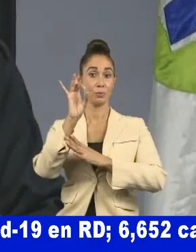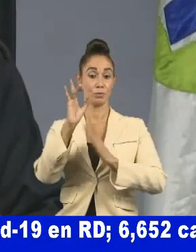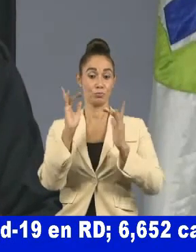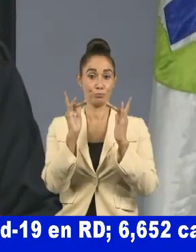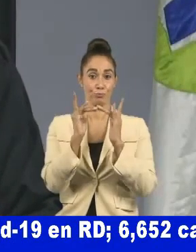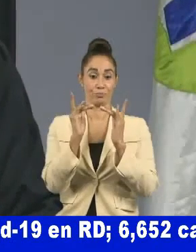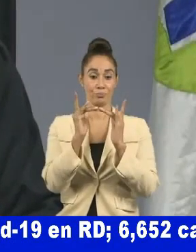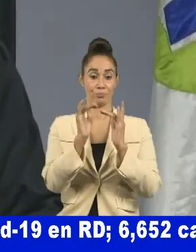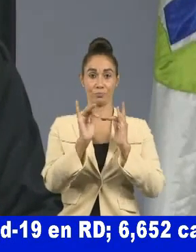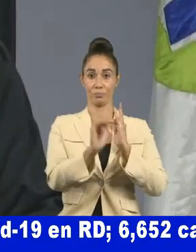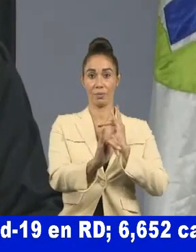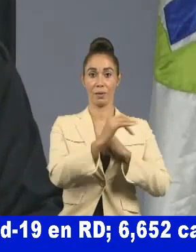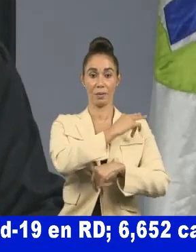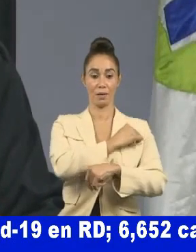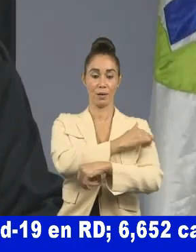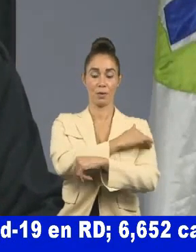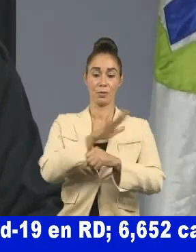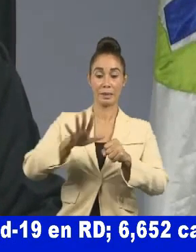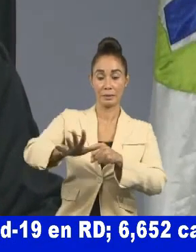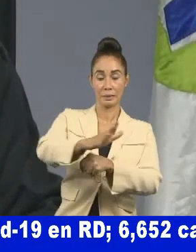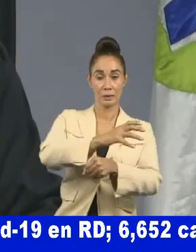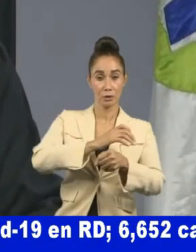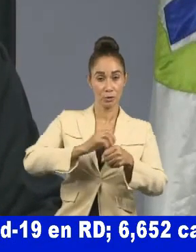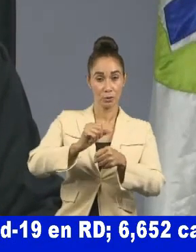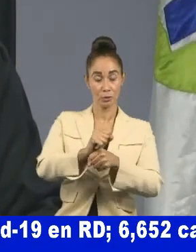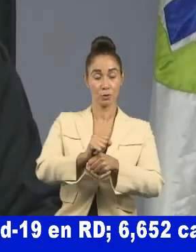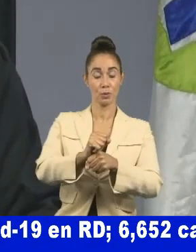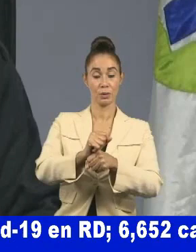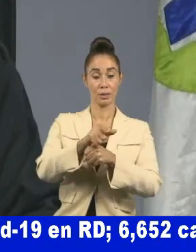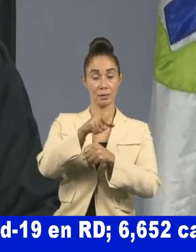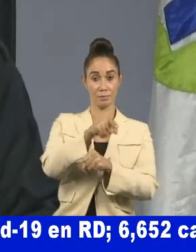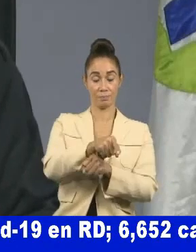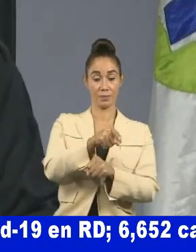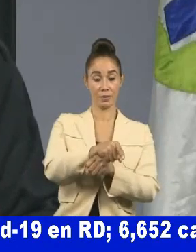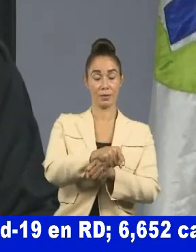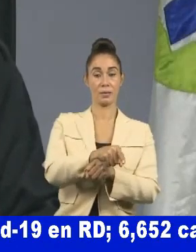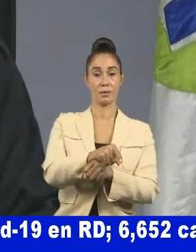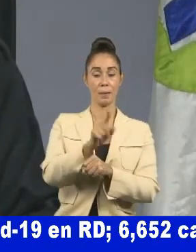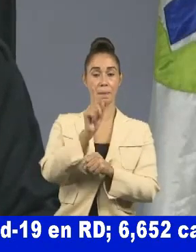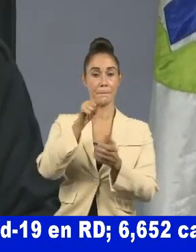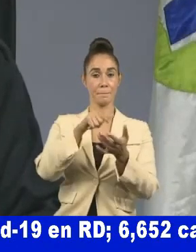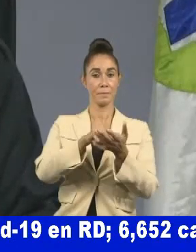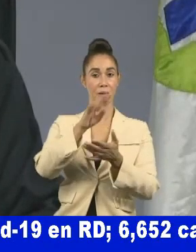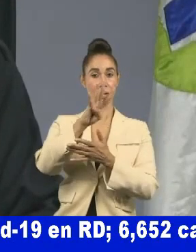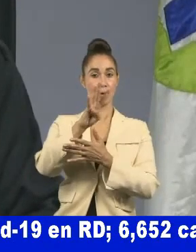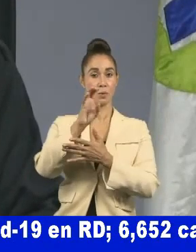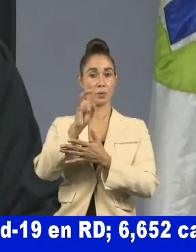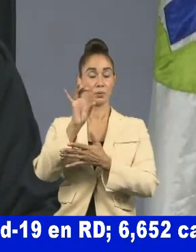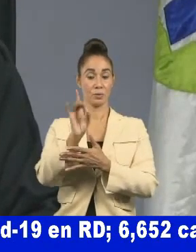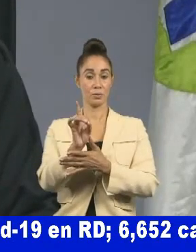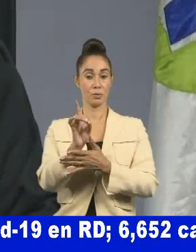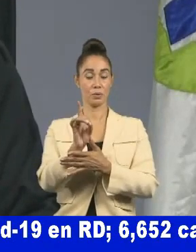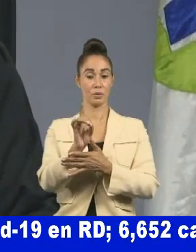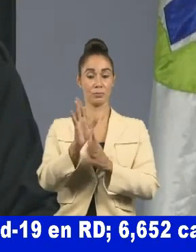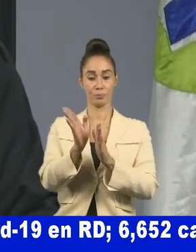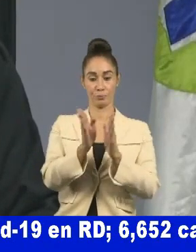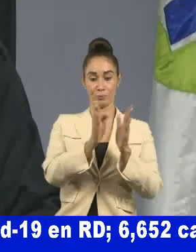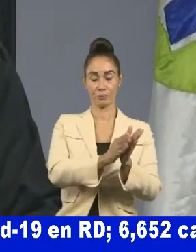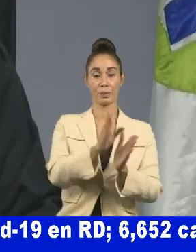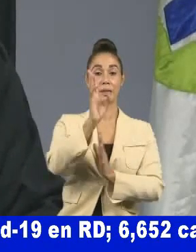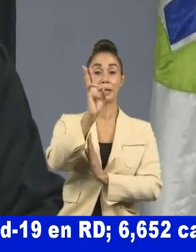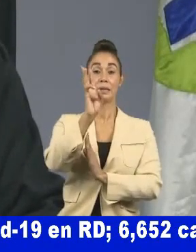En total de esas 1.408 camas, hay 602